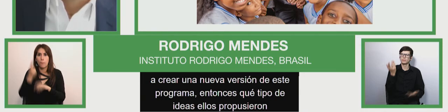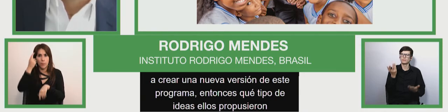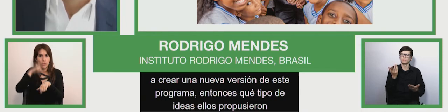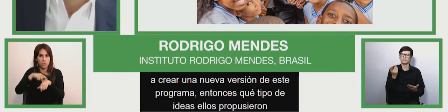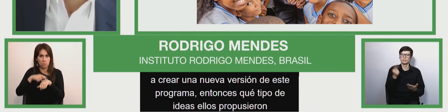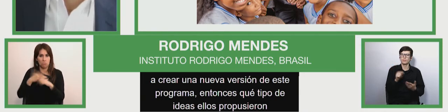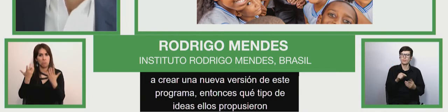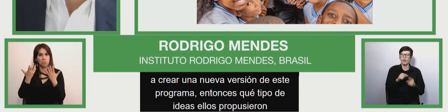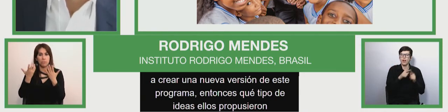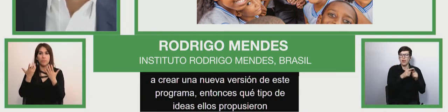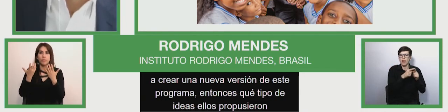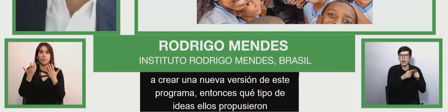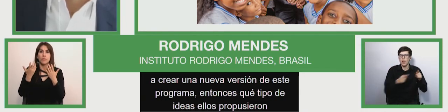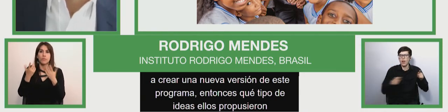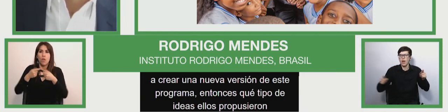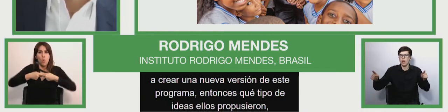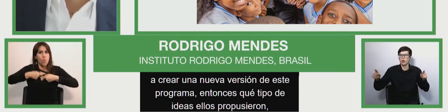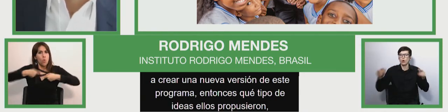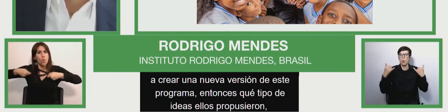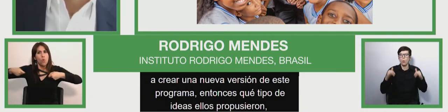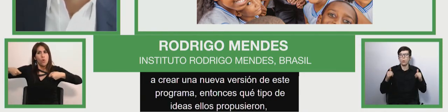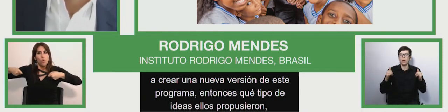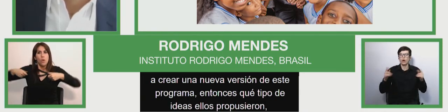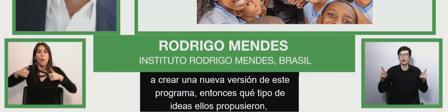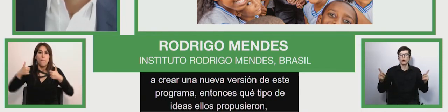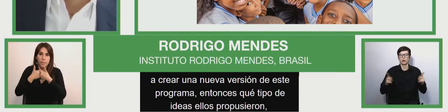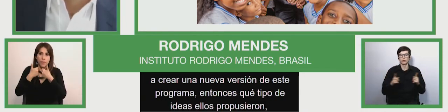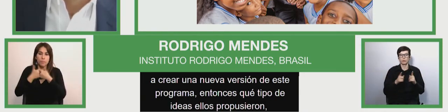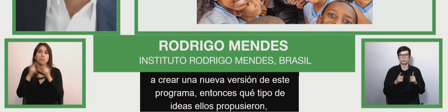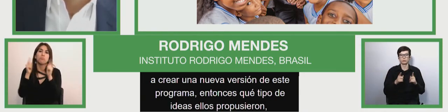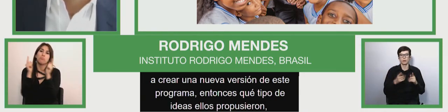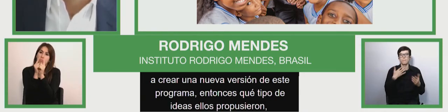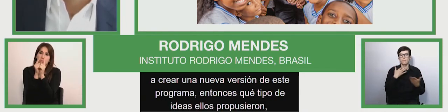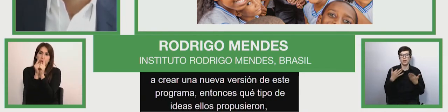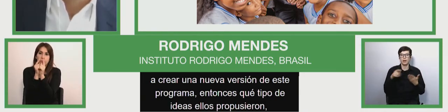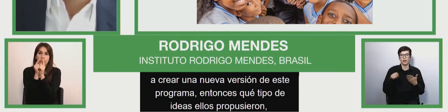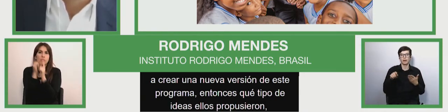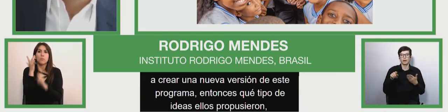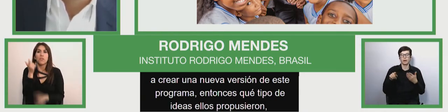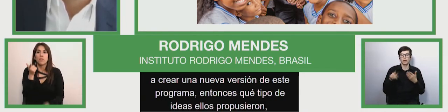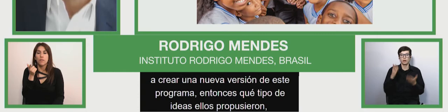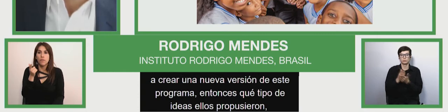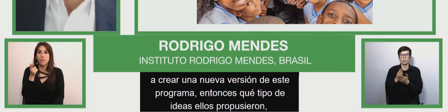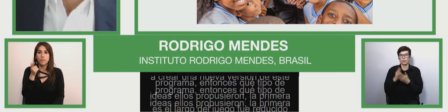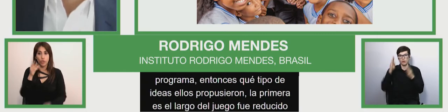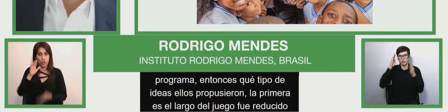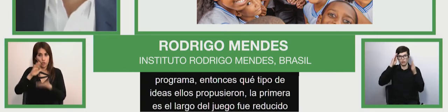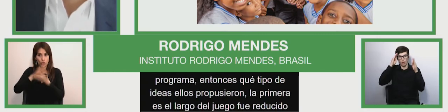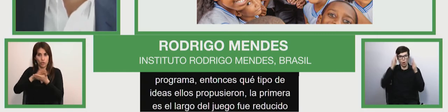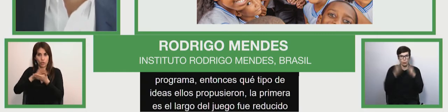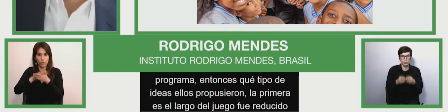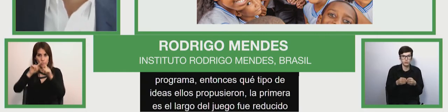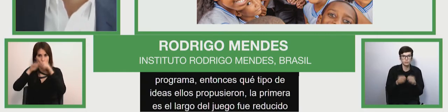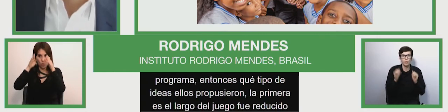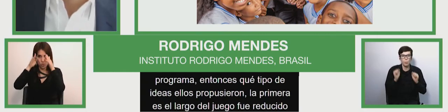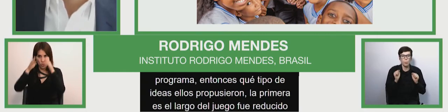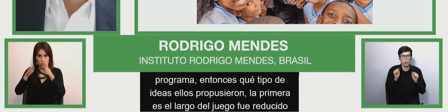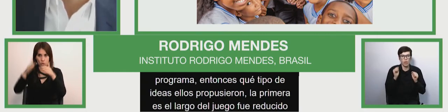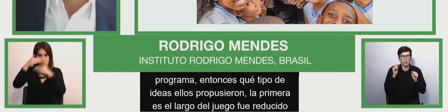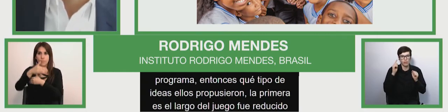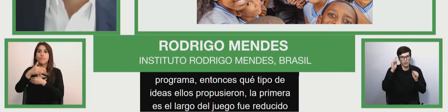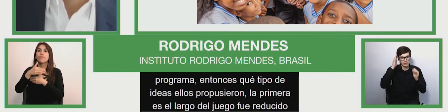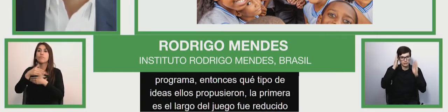largo del juego fue reducido cosa que los estudiantes con autismo pudiesen mantenerse concentrados dos